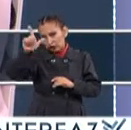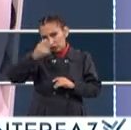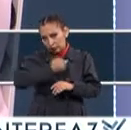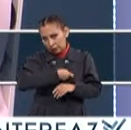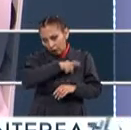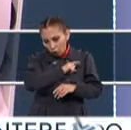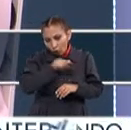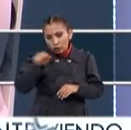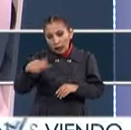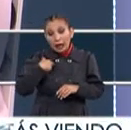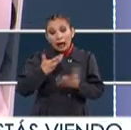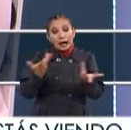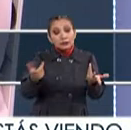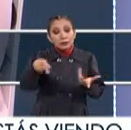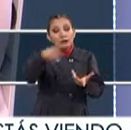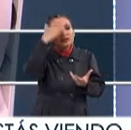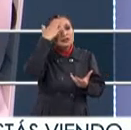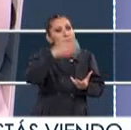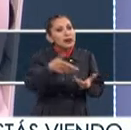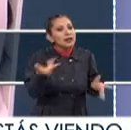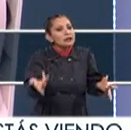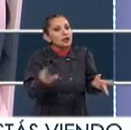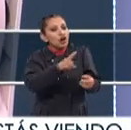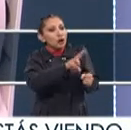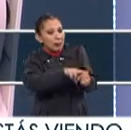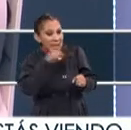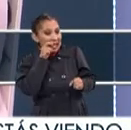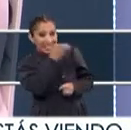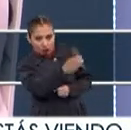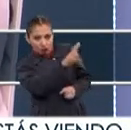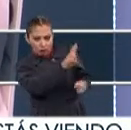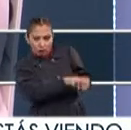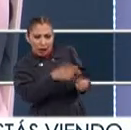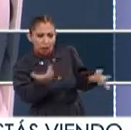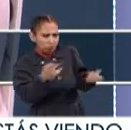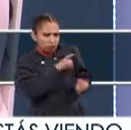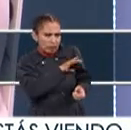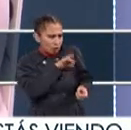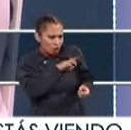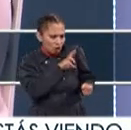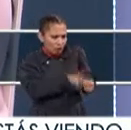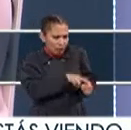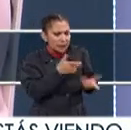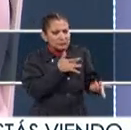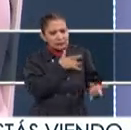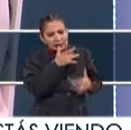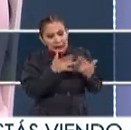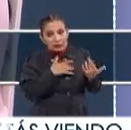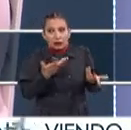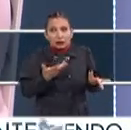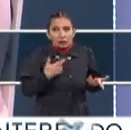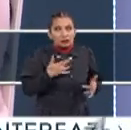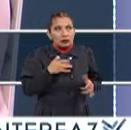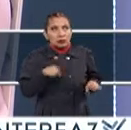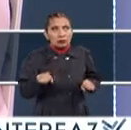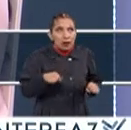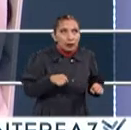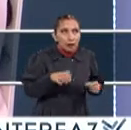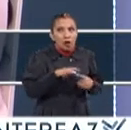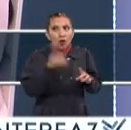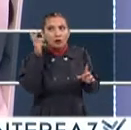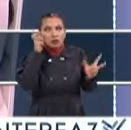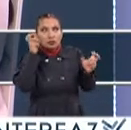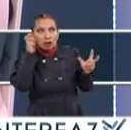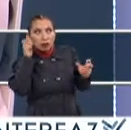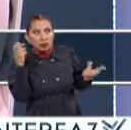que hemos implementado el que las personas sepan Pues que es normal a lo mejor las primeras semanas sentir que sigue temblando Que estoy